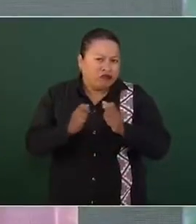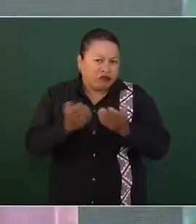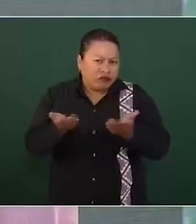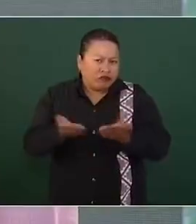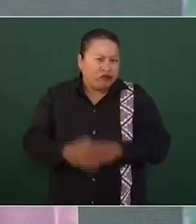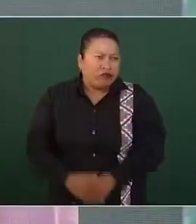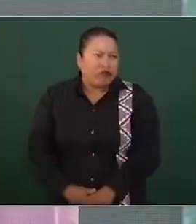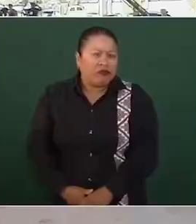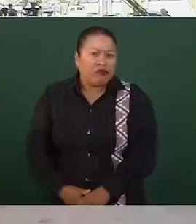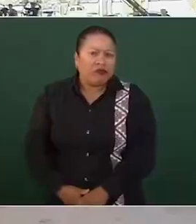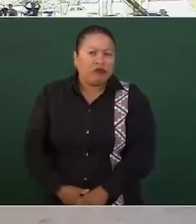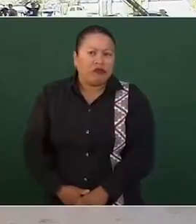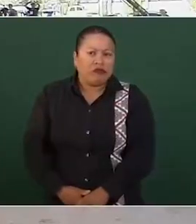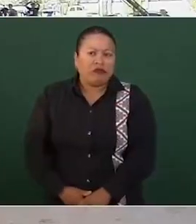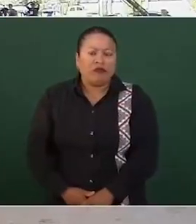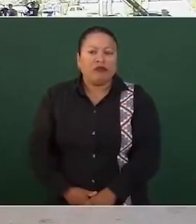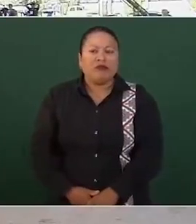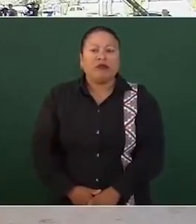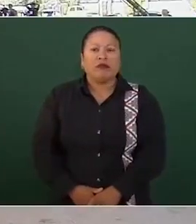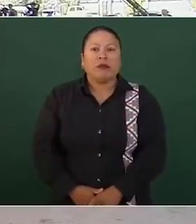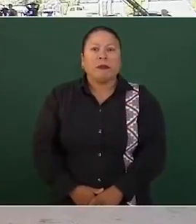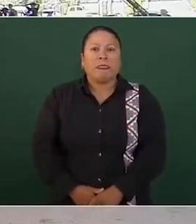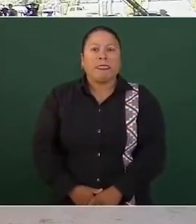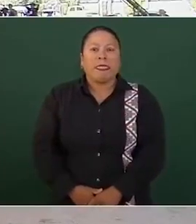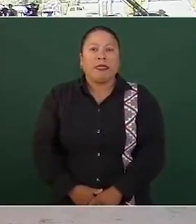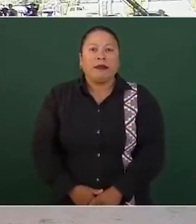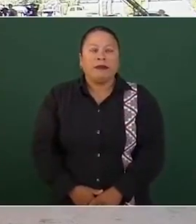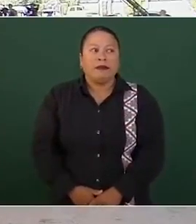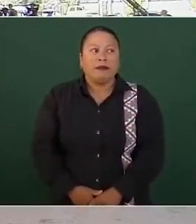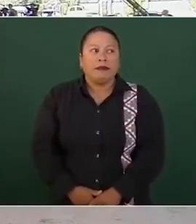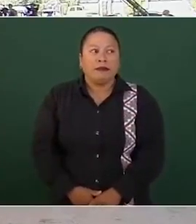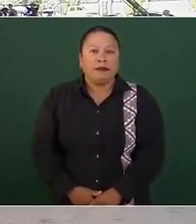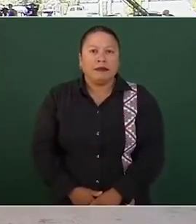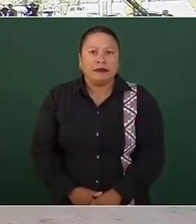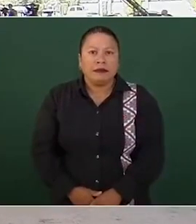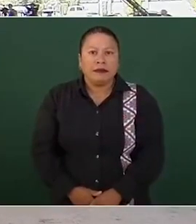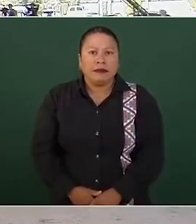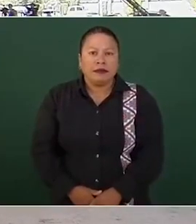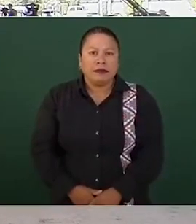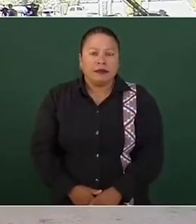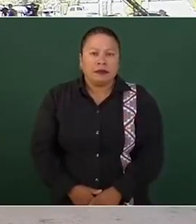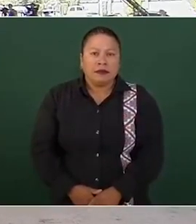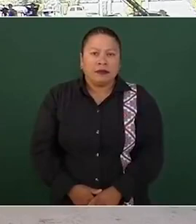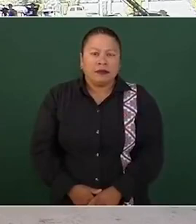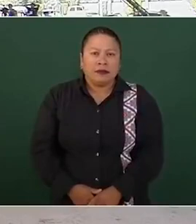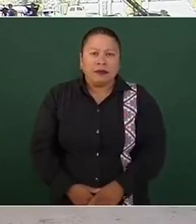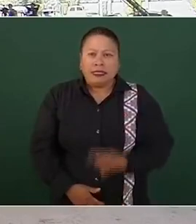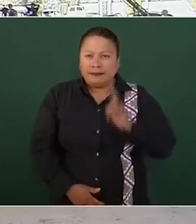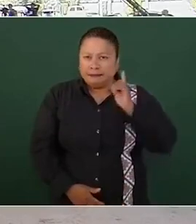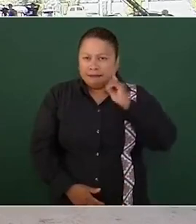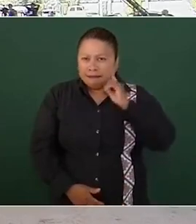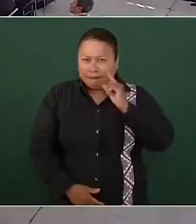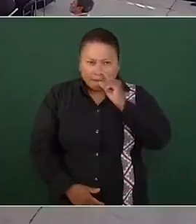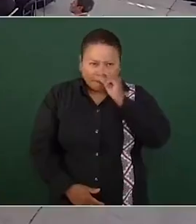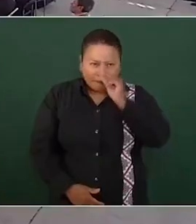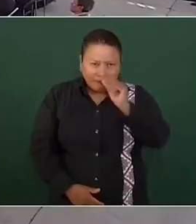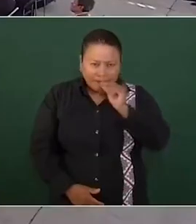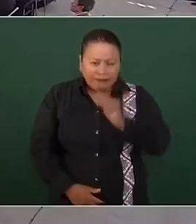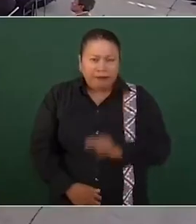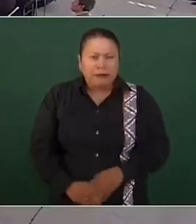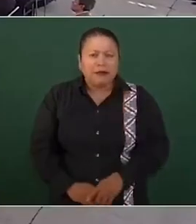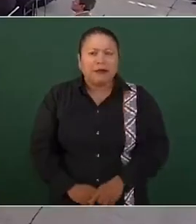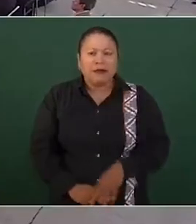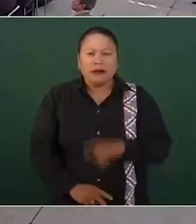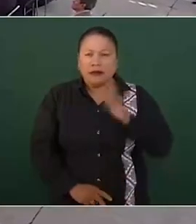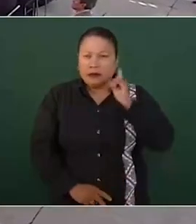¿Usted respalda estas aspiraciones de su primo, de su prima,